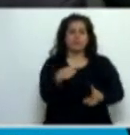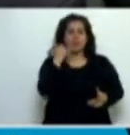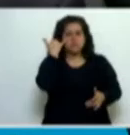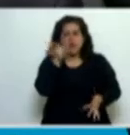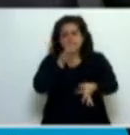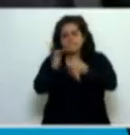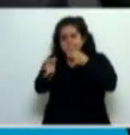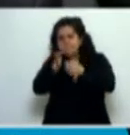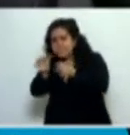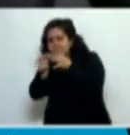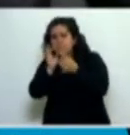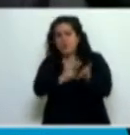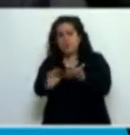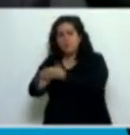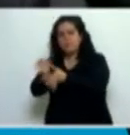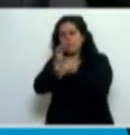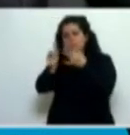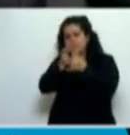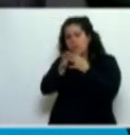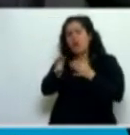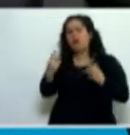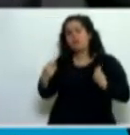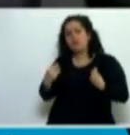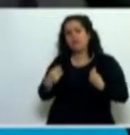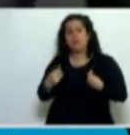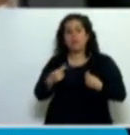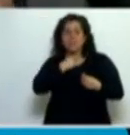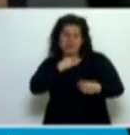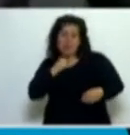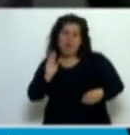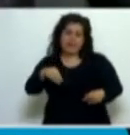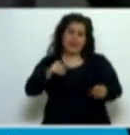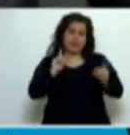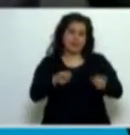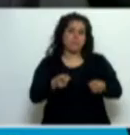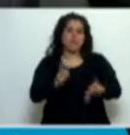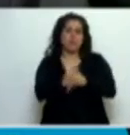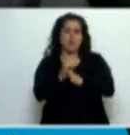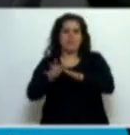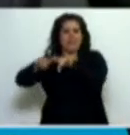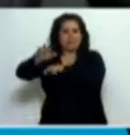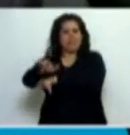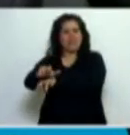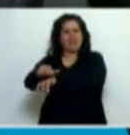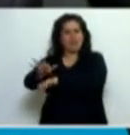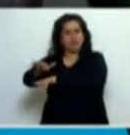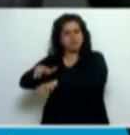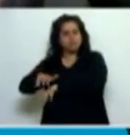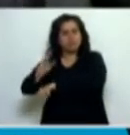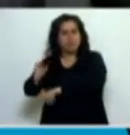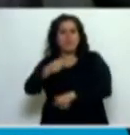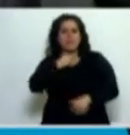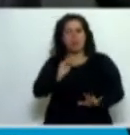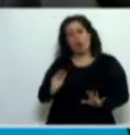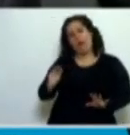algunos diputados. También quisiera agregar, para que quede en la versión taquilográfica, agregarle en el